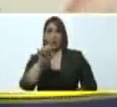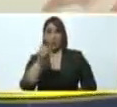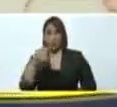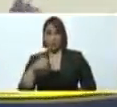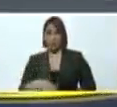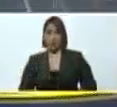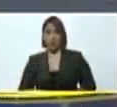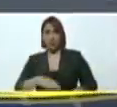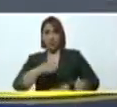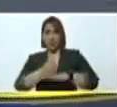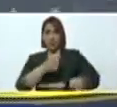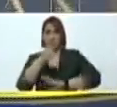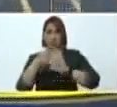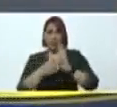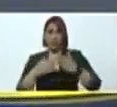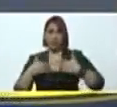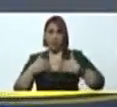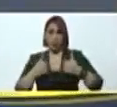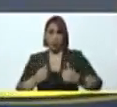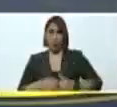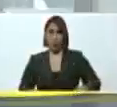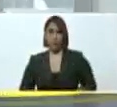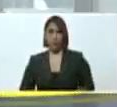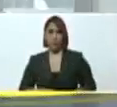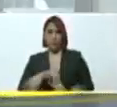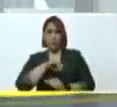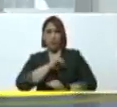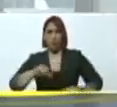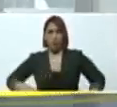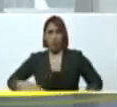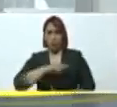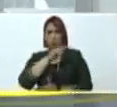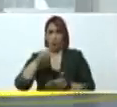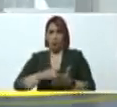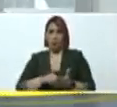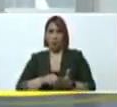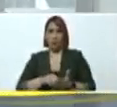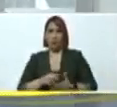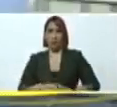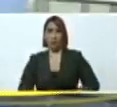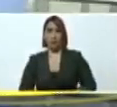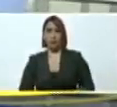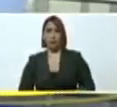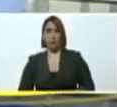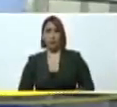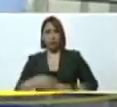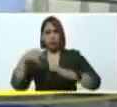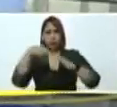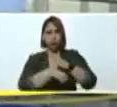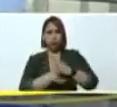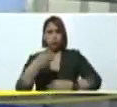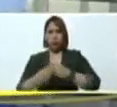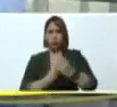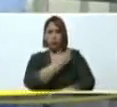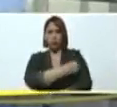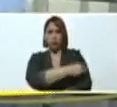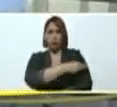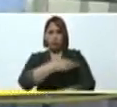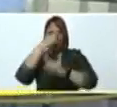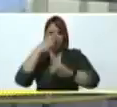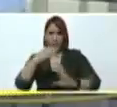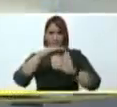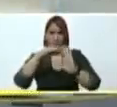director general de salud de las Fuerzas Armadas Nacionales, quien le ahondará un poco más en qué es que se ha hecho en este hospital para cumplir con este plan.